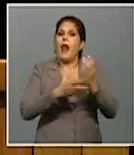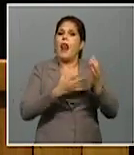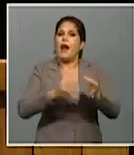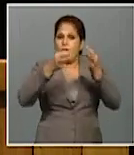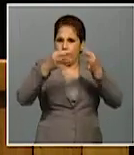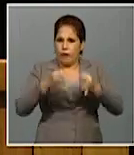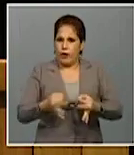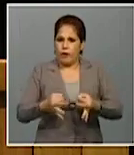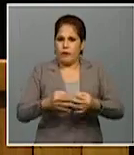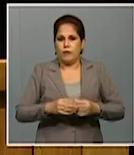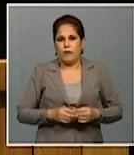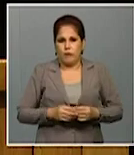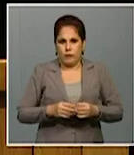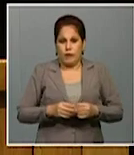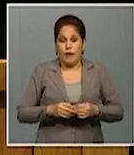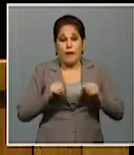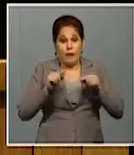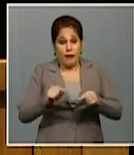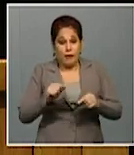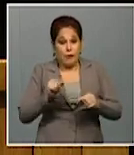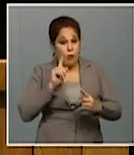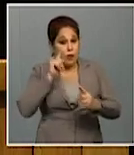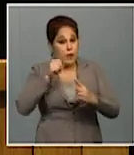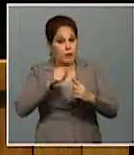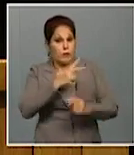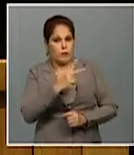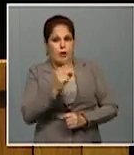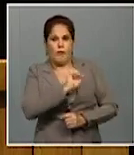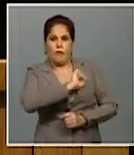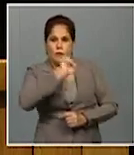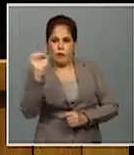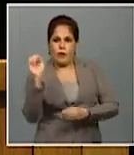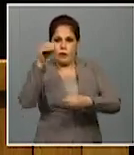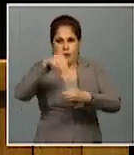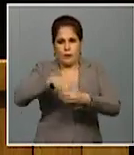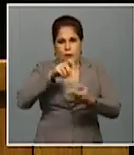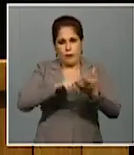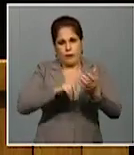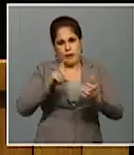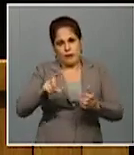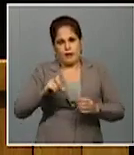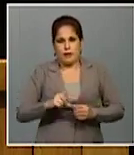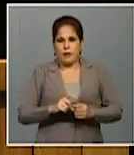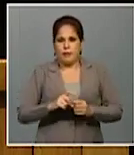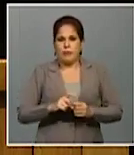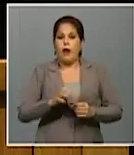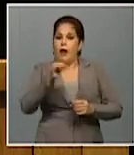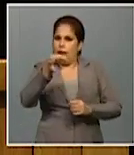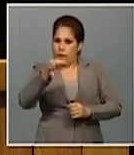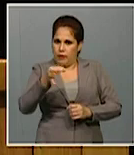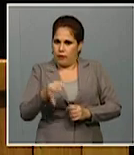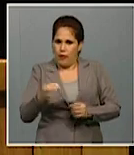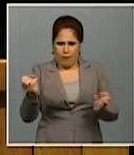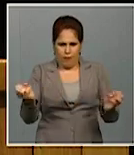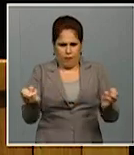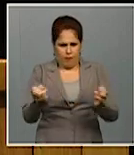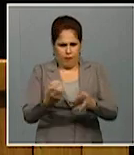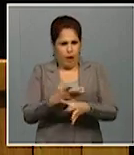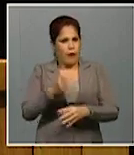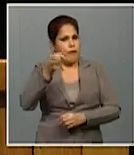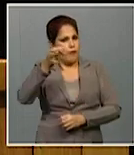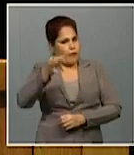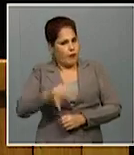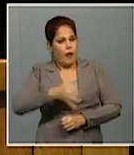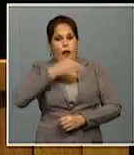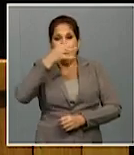primer arma de combate. Es la misión de la vanguardia que integramos. La verdad clara y oportunamente